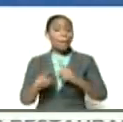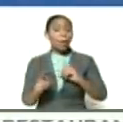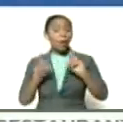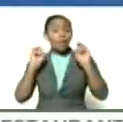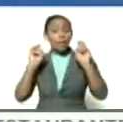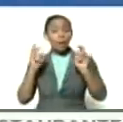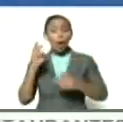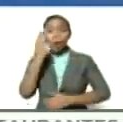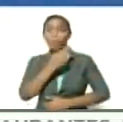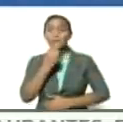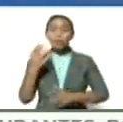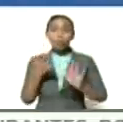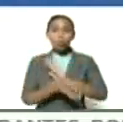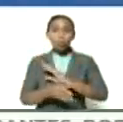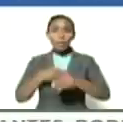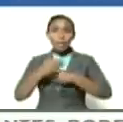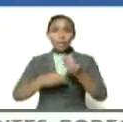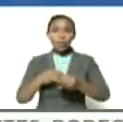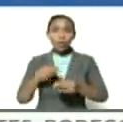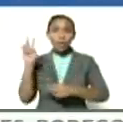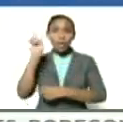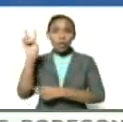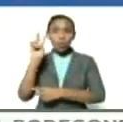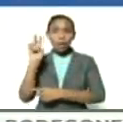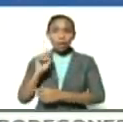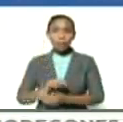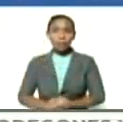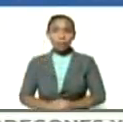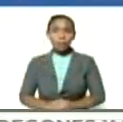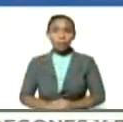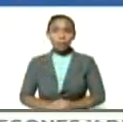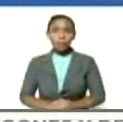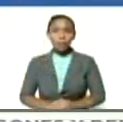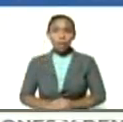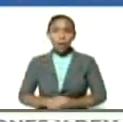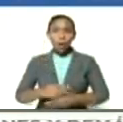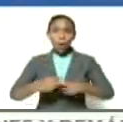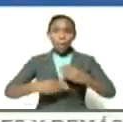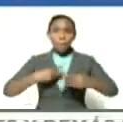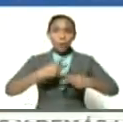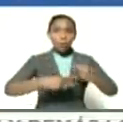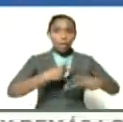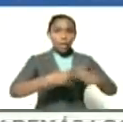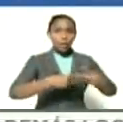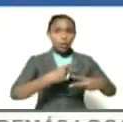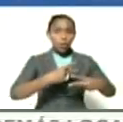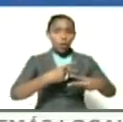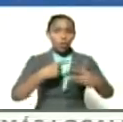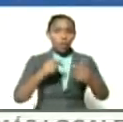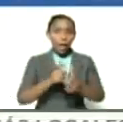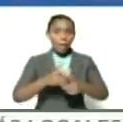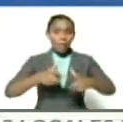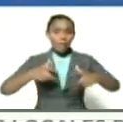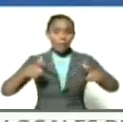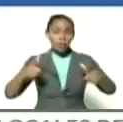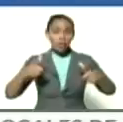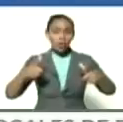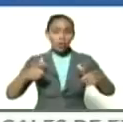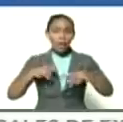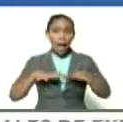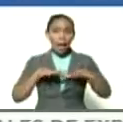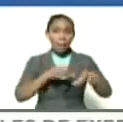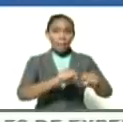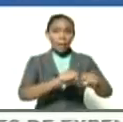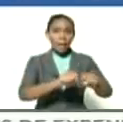que nos ocupa se fue gestando en venezuela los procesos de emancipación del imperio